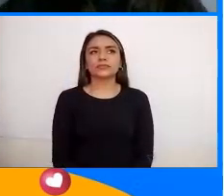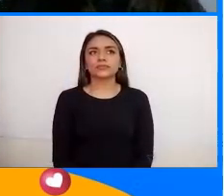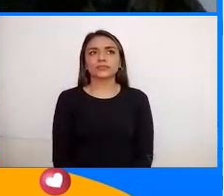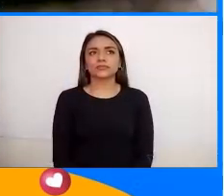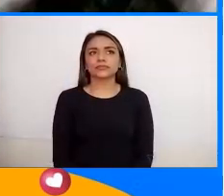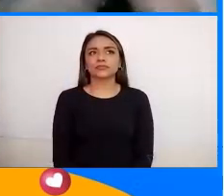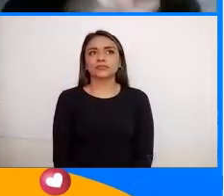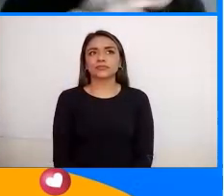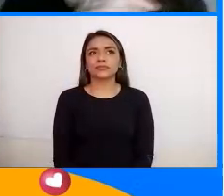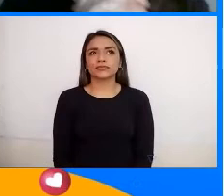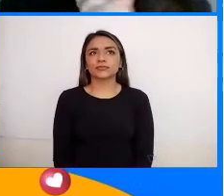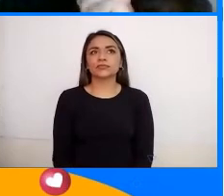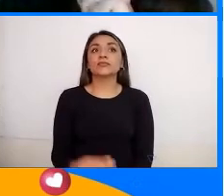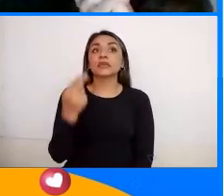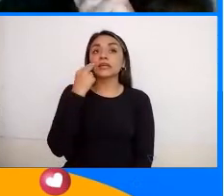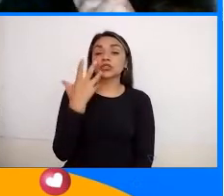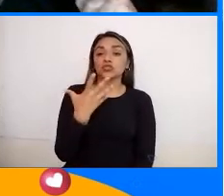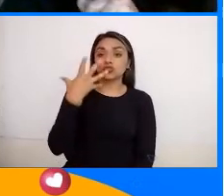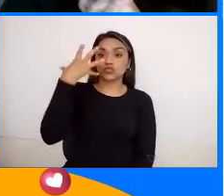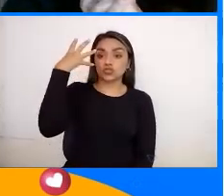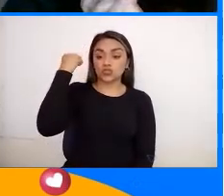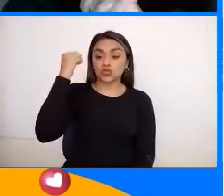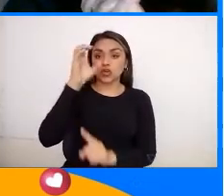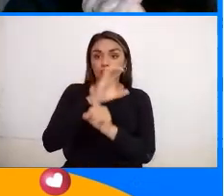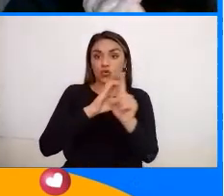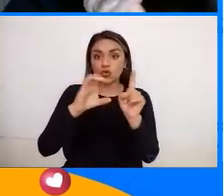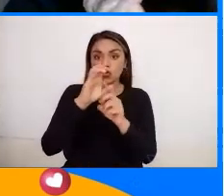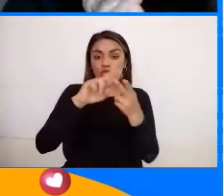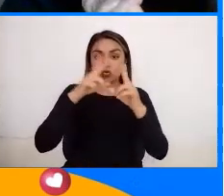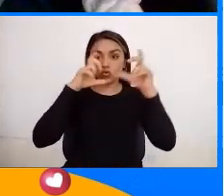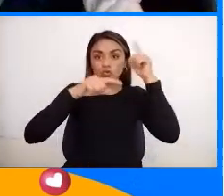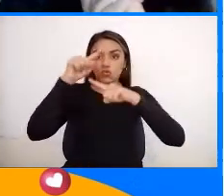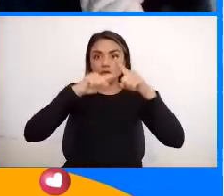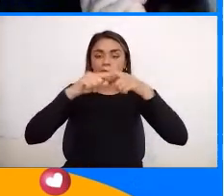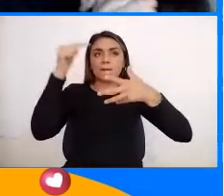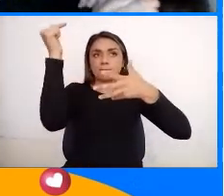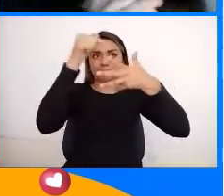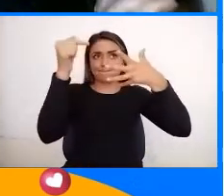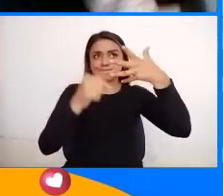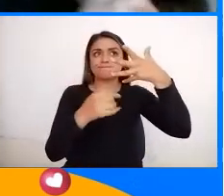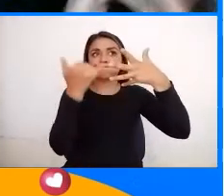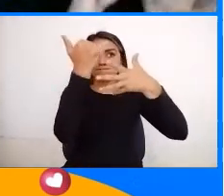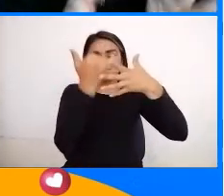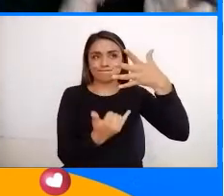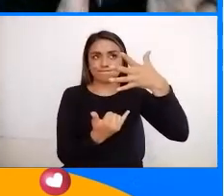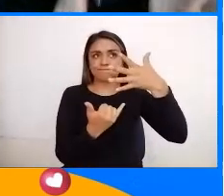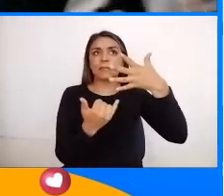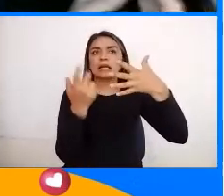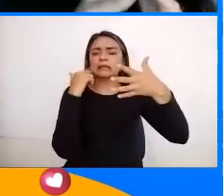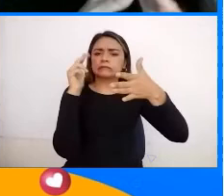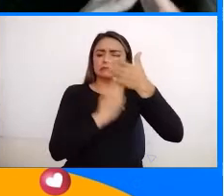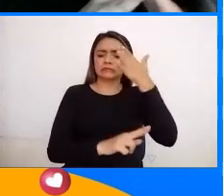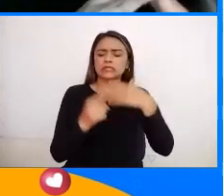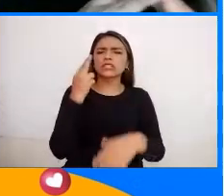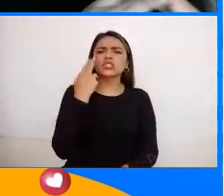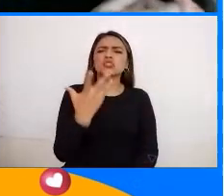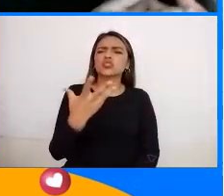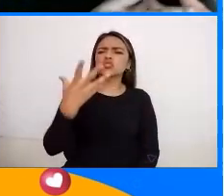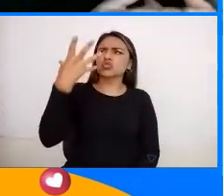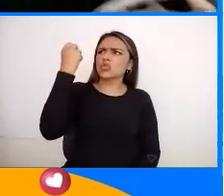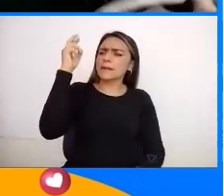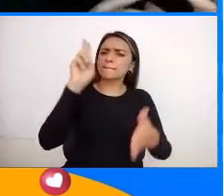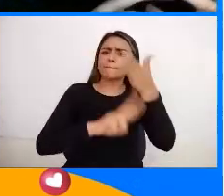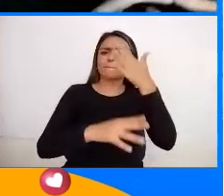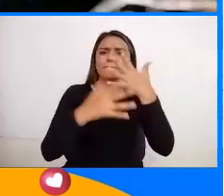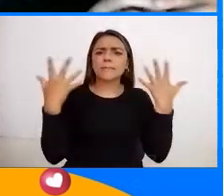Dentro de la historia del turismo tenemos unos elementos Que marcan la historia Que